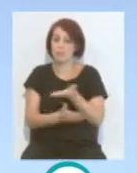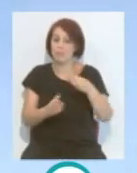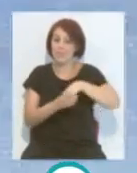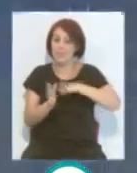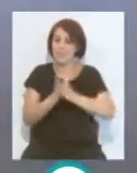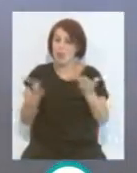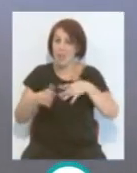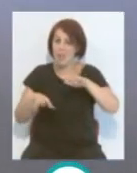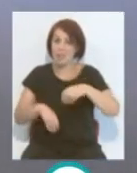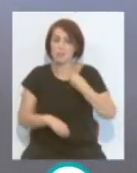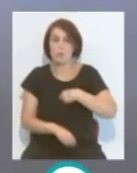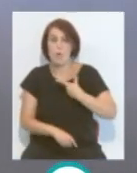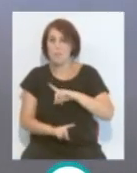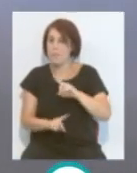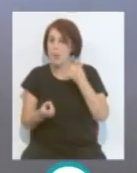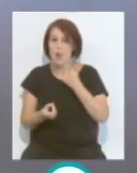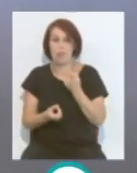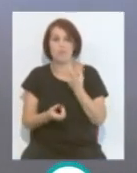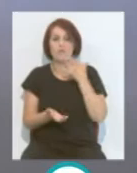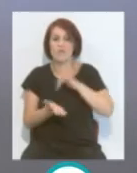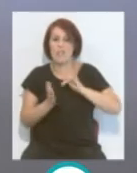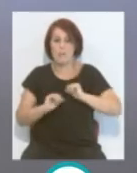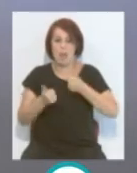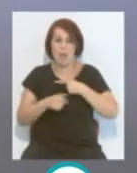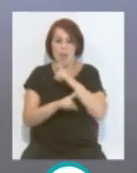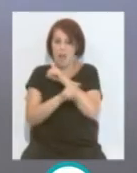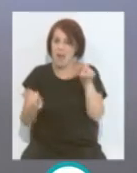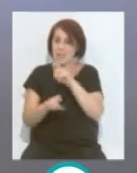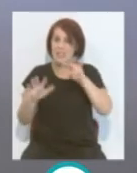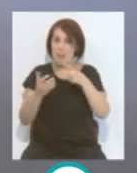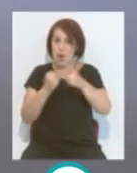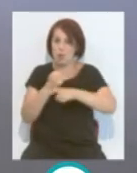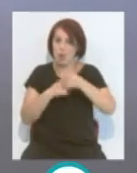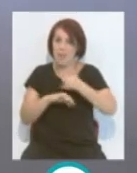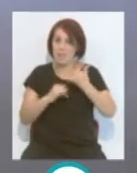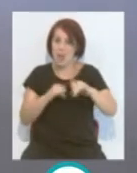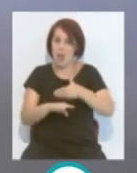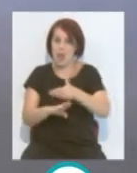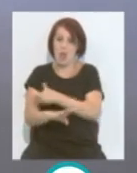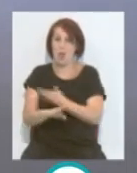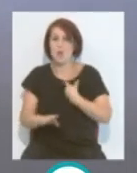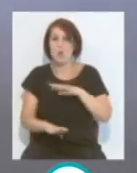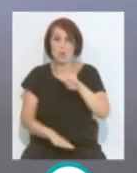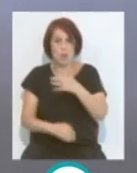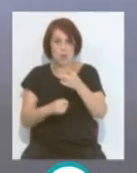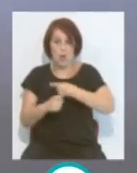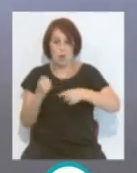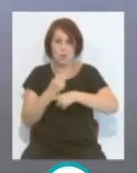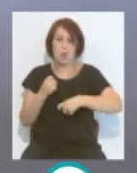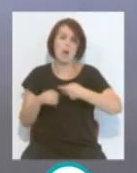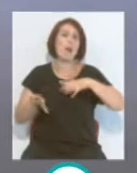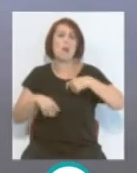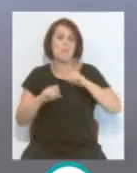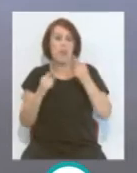de Cádiz, que fueron los primeros en dar la primera fecha inicial. El 7 de agosto finalmente se adelanta a la fecha del 4. El Cádiz en ningún momento ha hecho